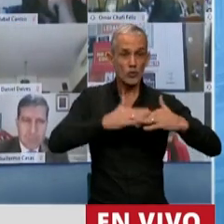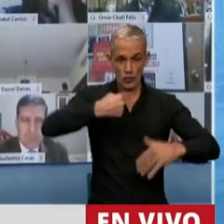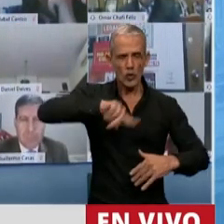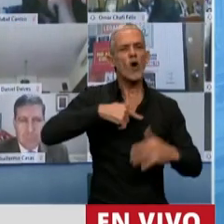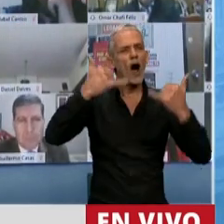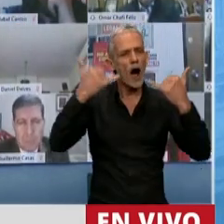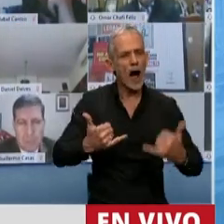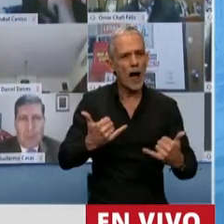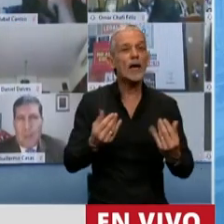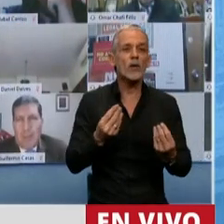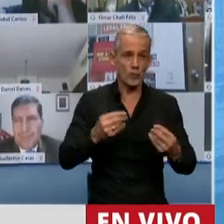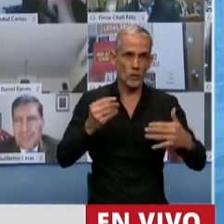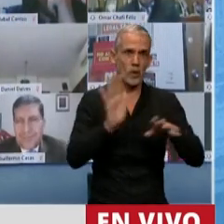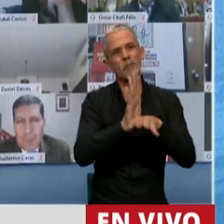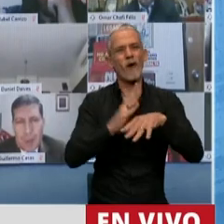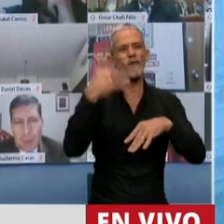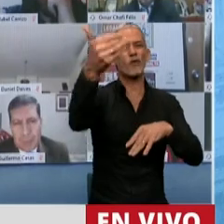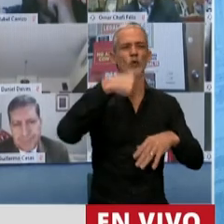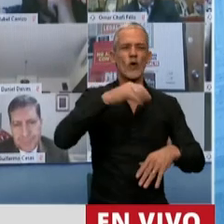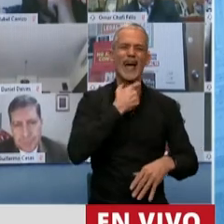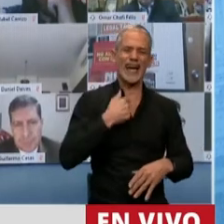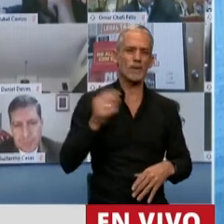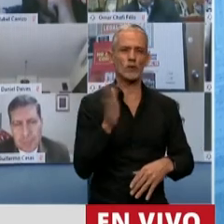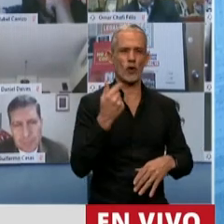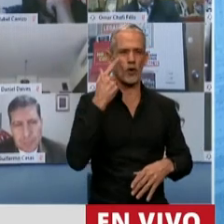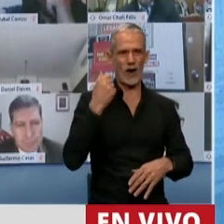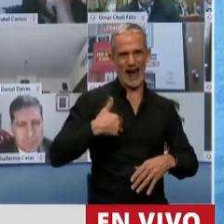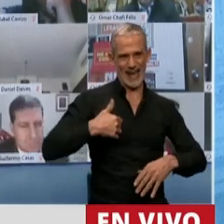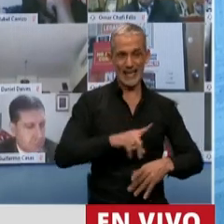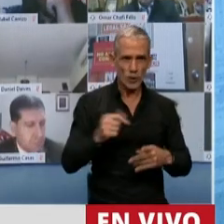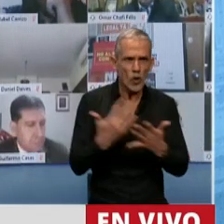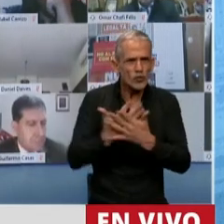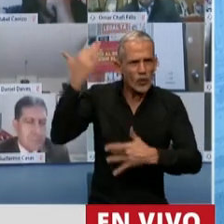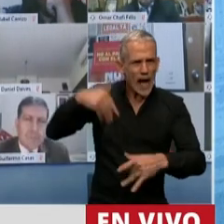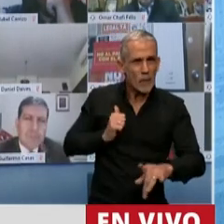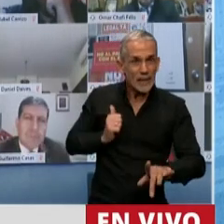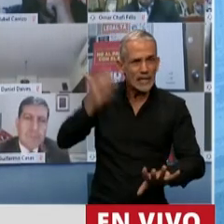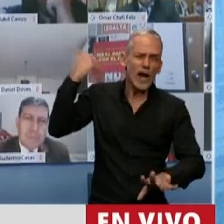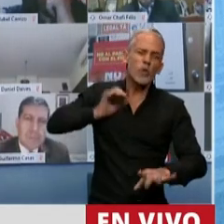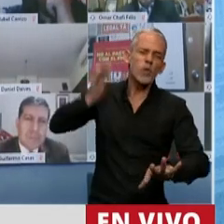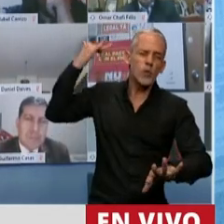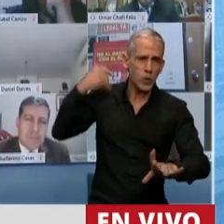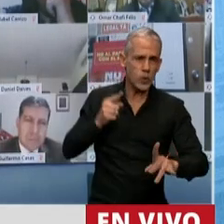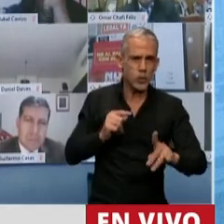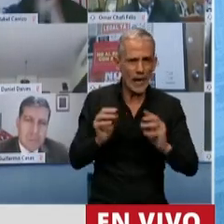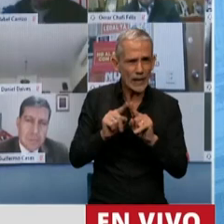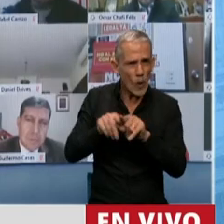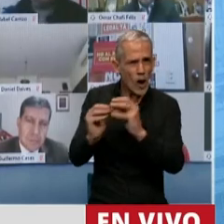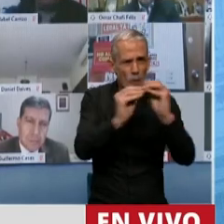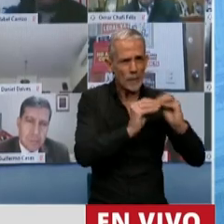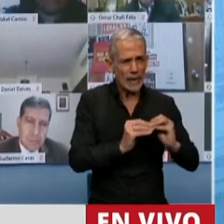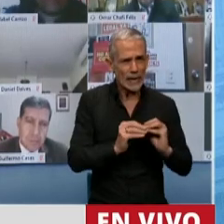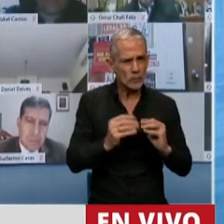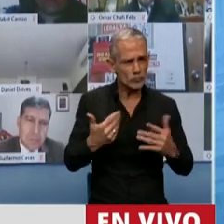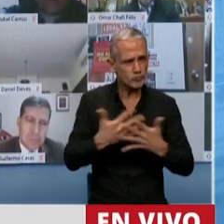estamos teniendo es el futuro que pretendemos los argentinos y lo dice uno que sufrió la dictadura como muchos de nuestros compañeros.